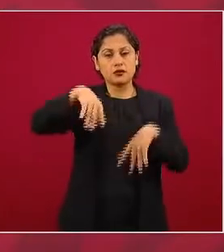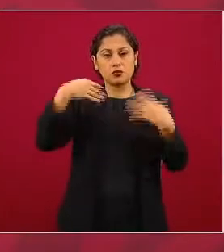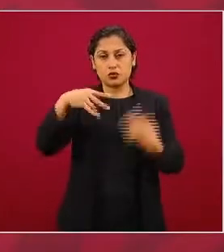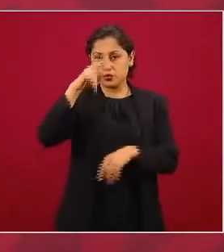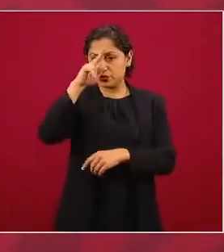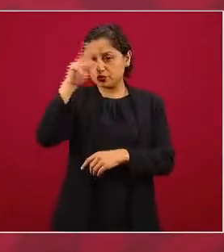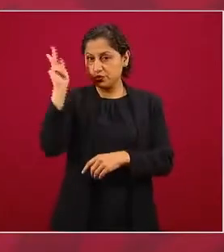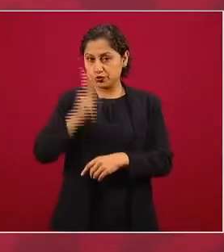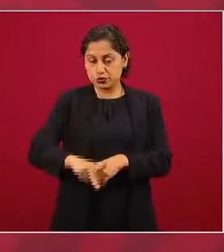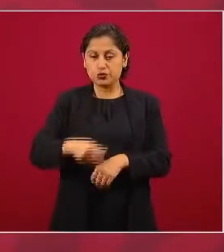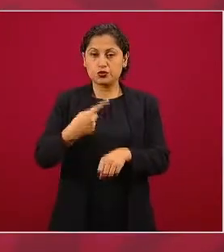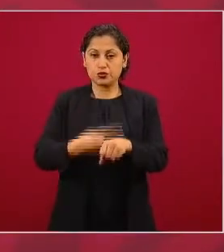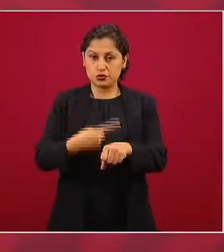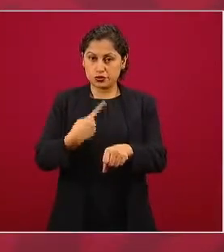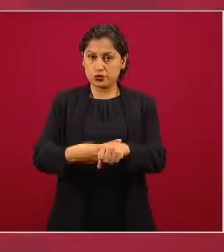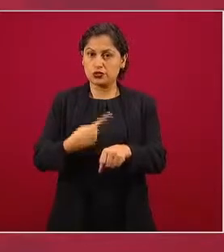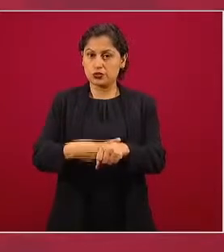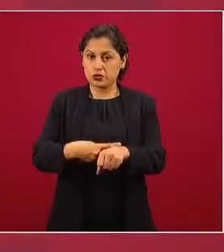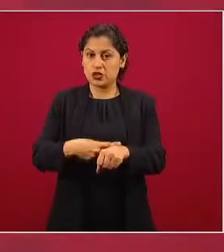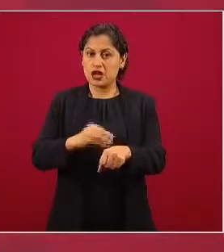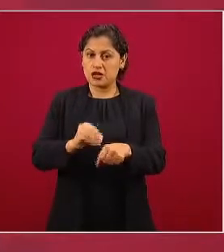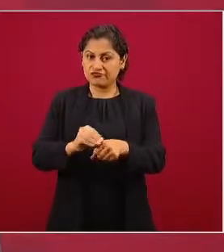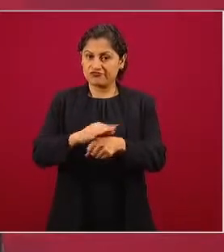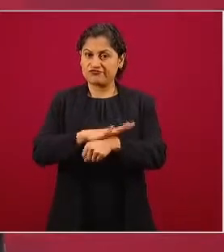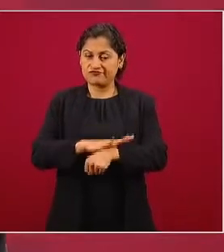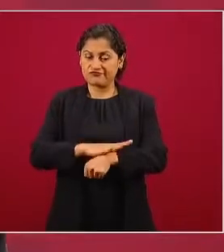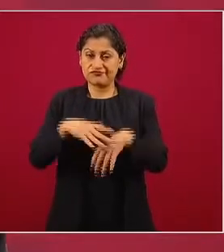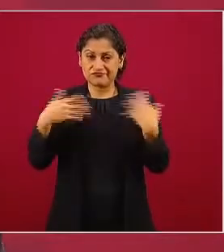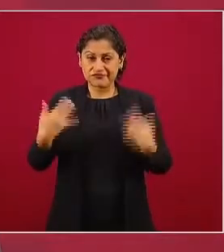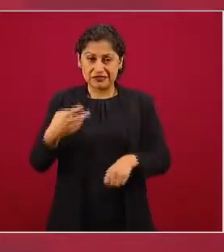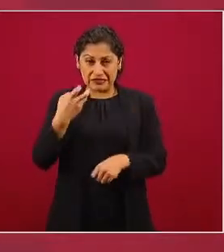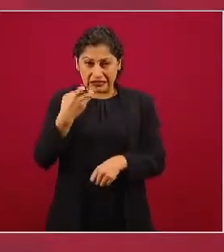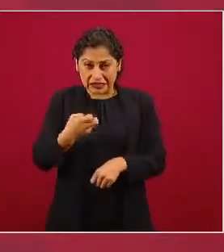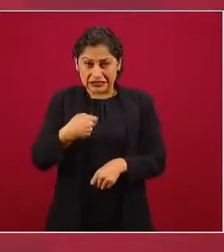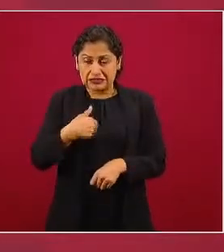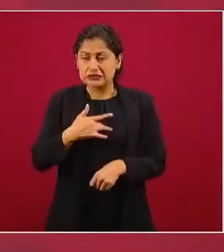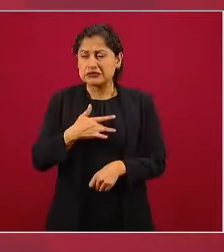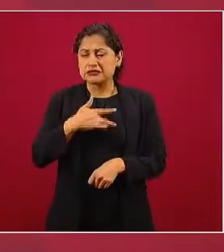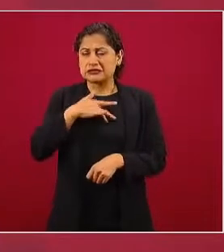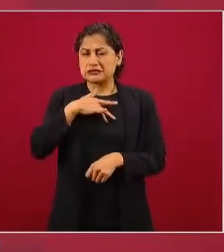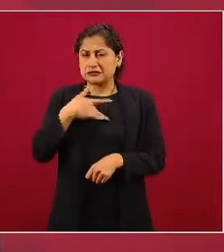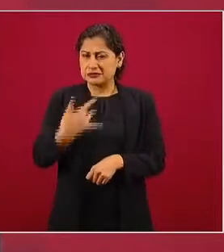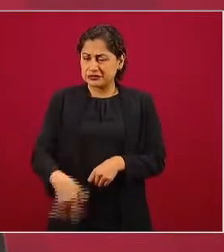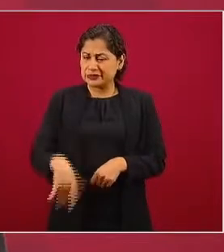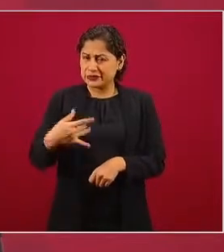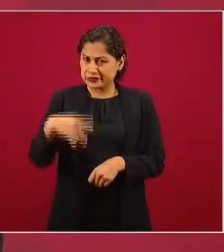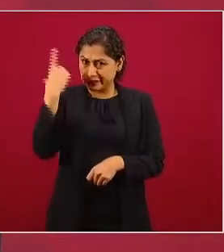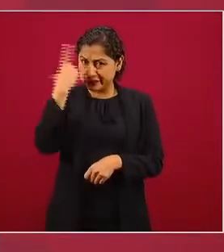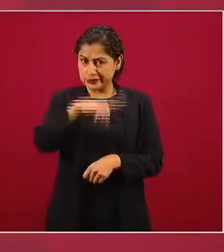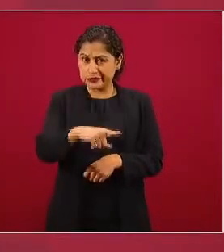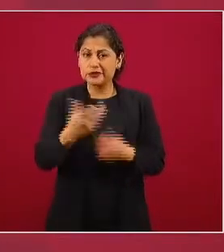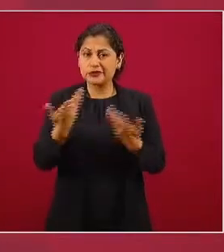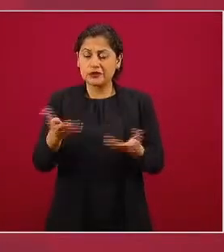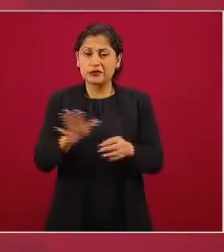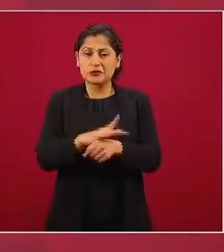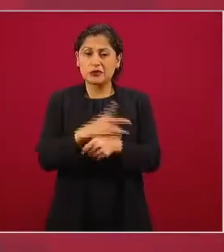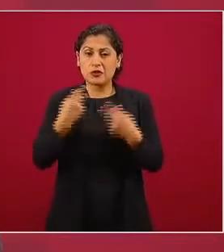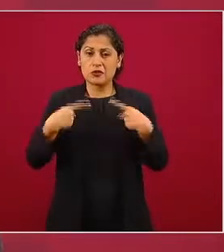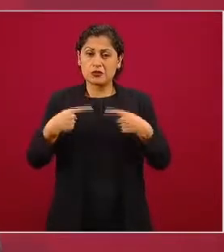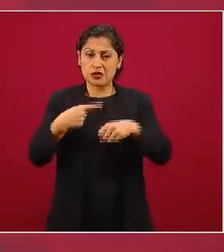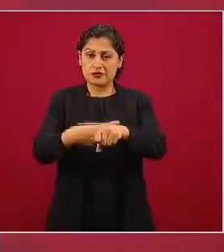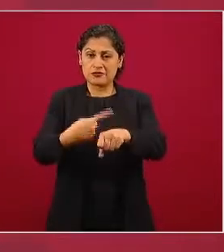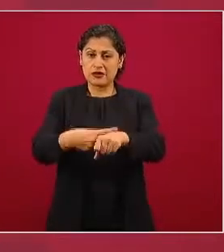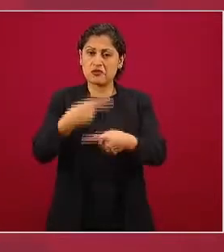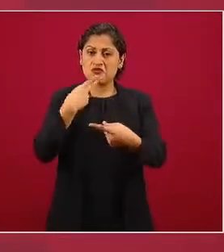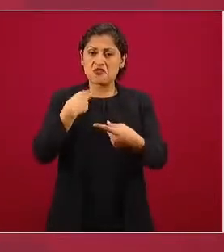eso duele mucho, a hipertensos, a diabéticos, la